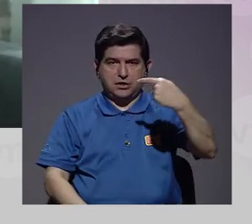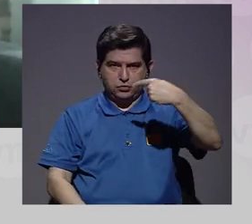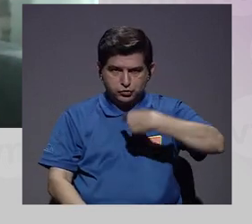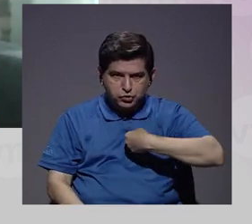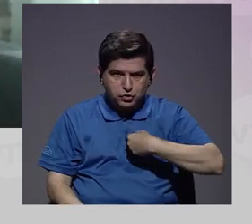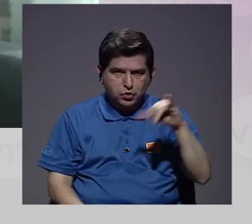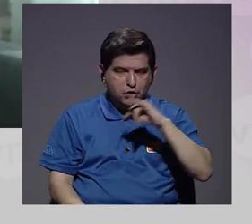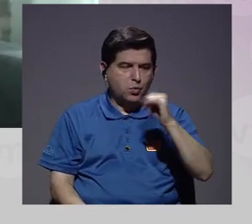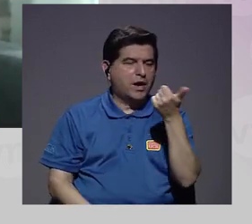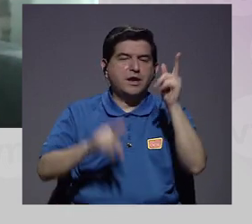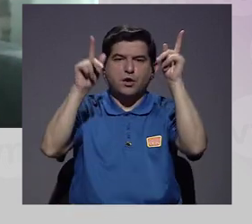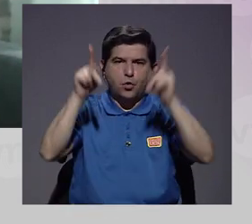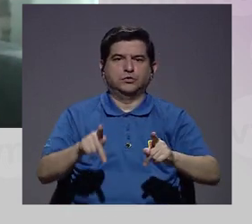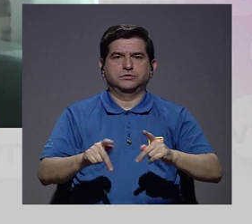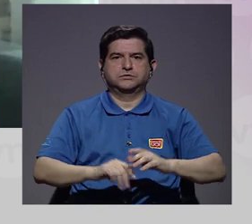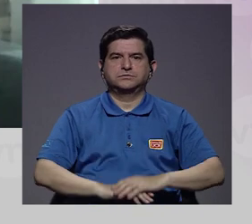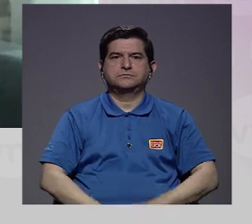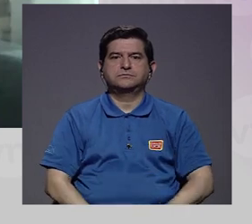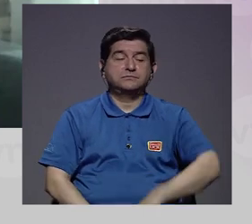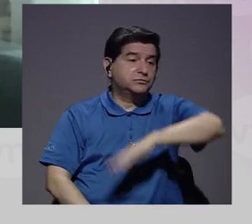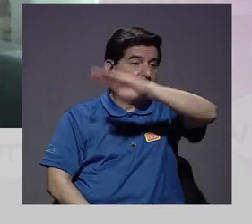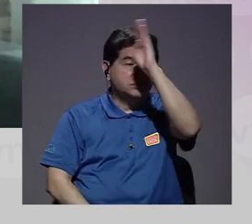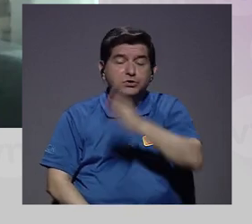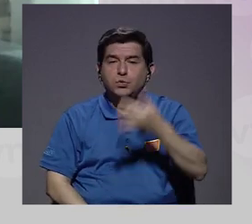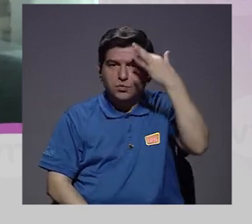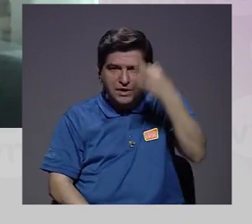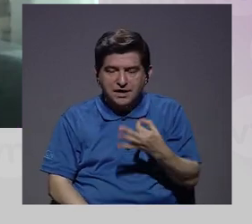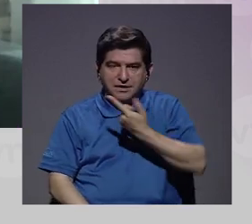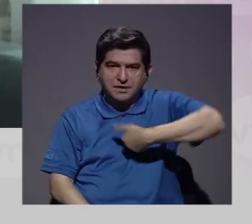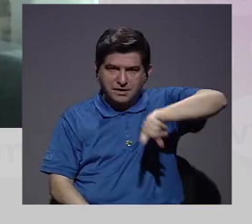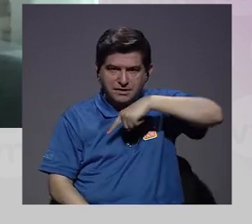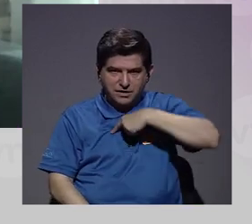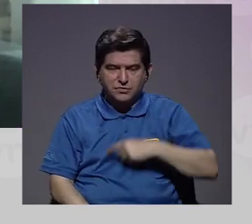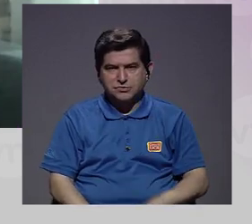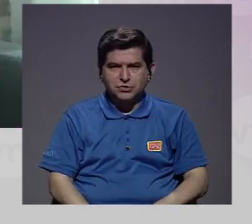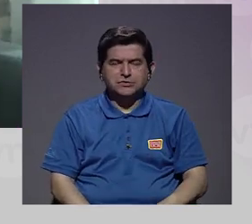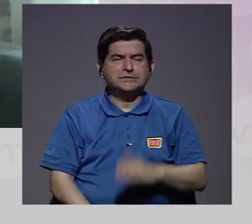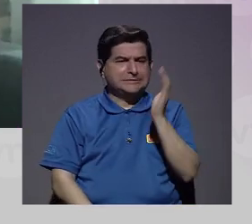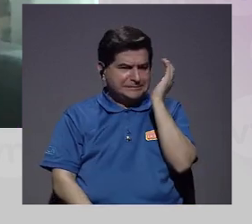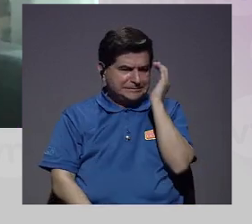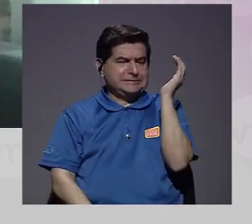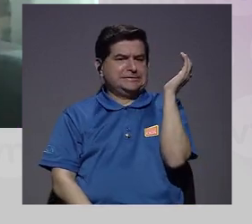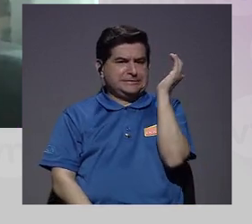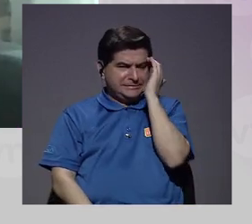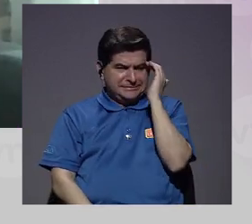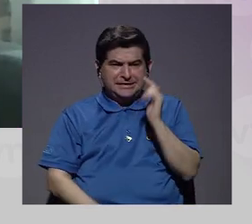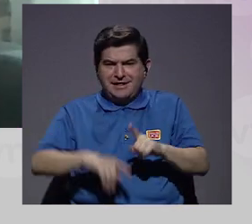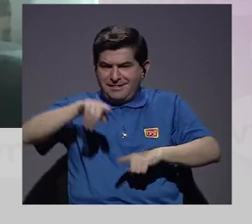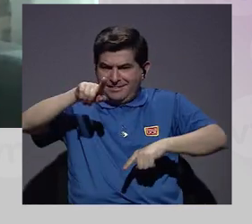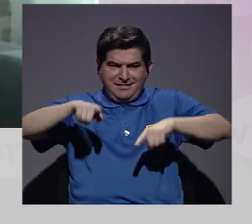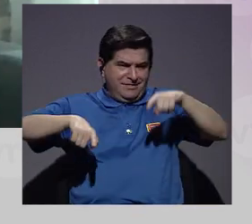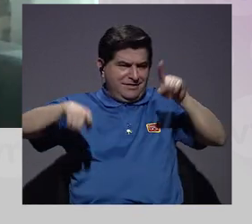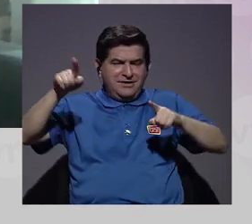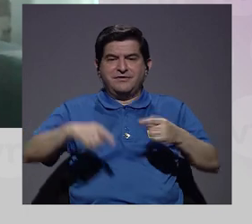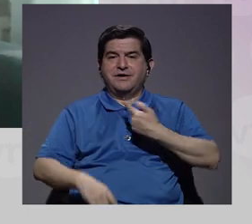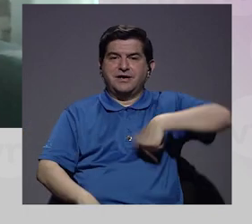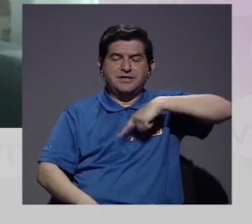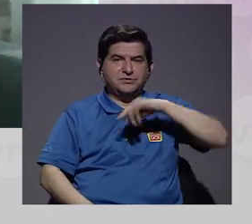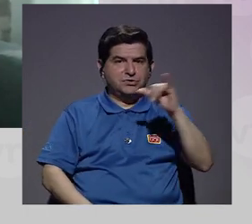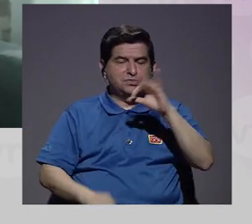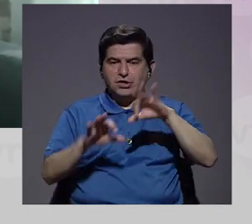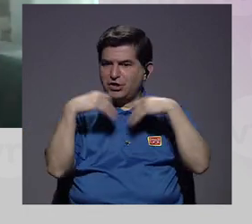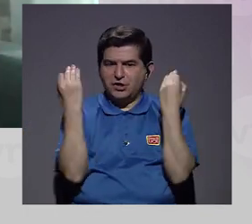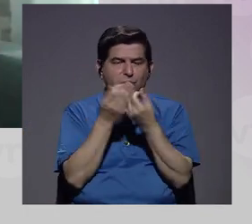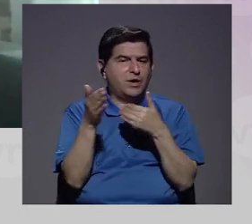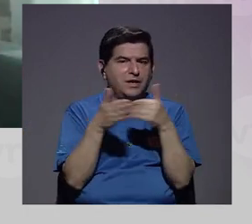Las tengo yo y las tienen los demás. Nunca creo que hemos estado tan conscientes de lo diversos que somos